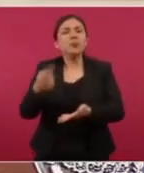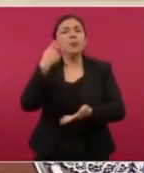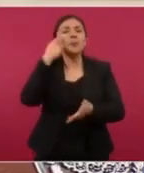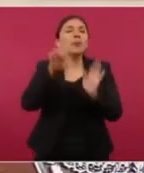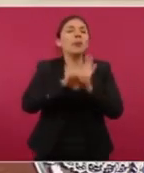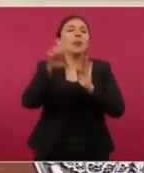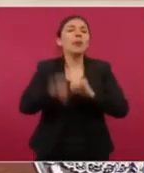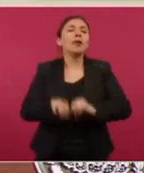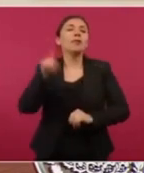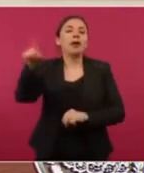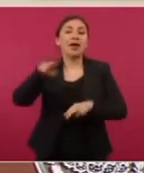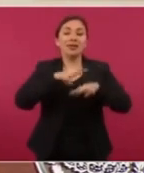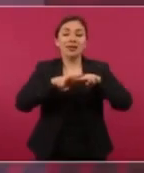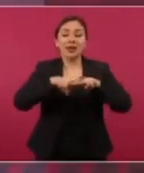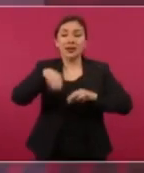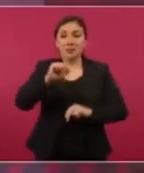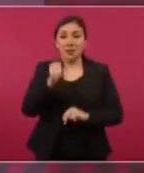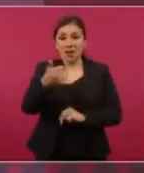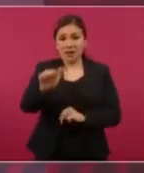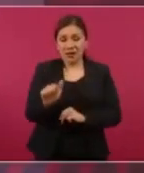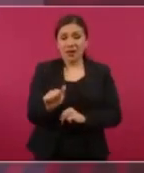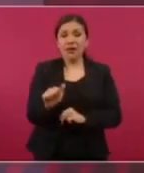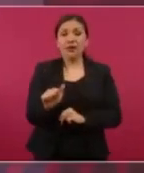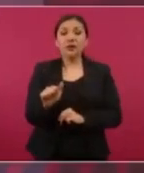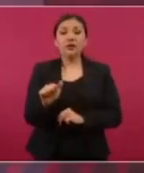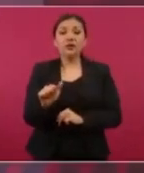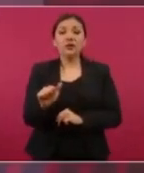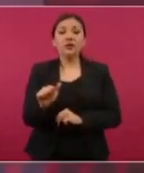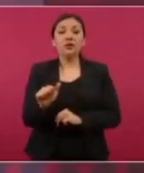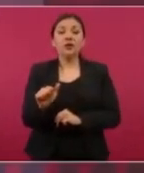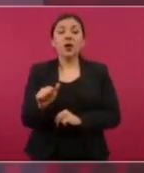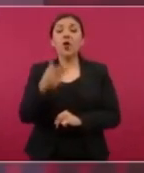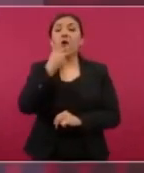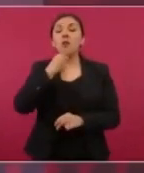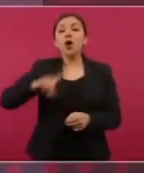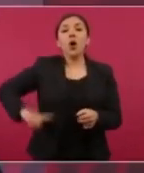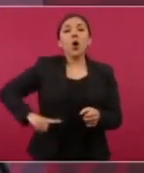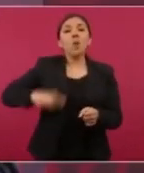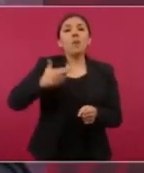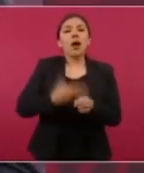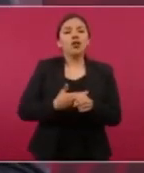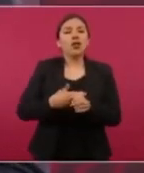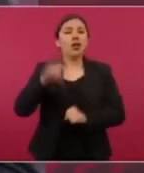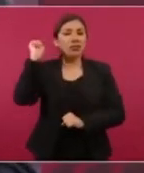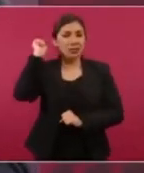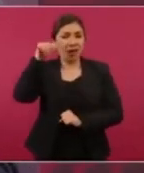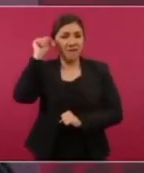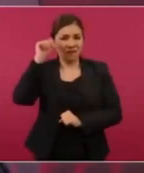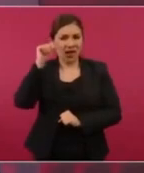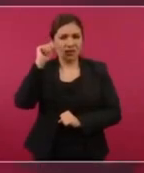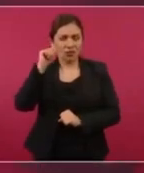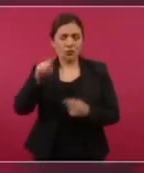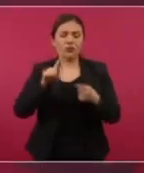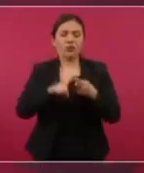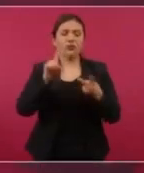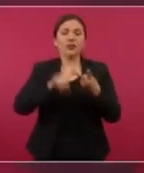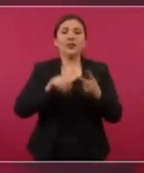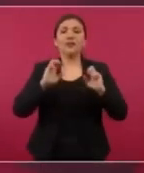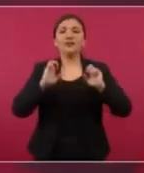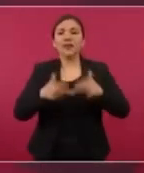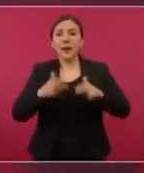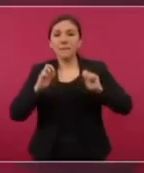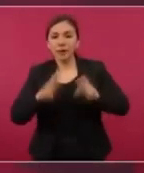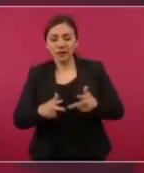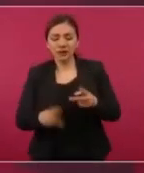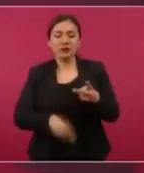del Tren Maya, el gobernador de Tabasco, el gobernador de Chiapas,